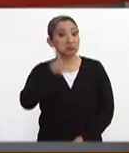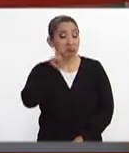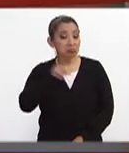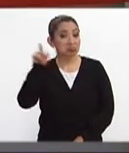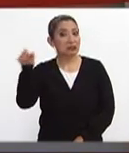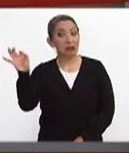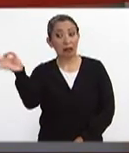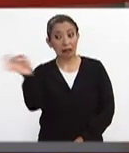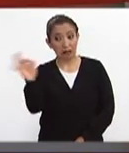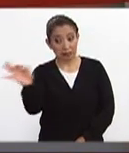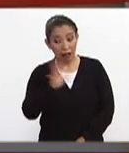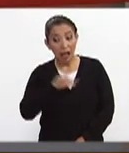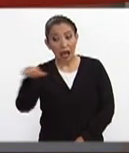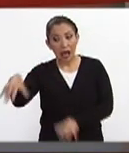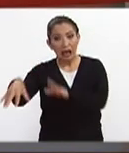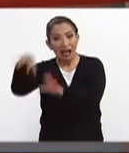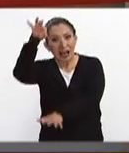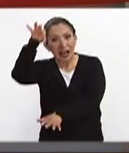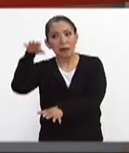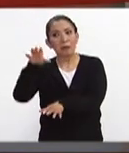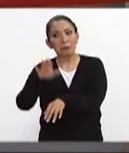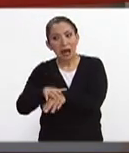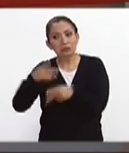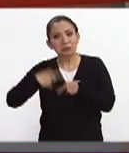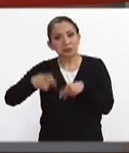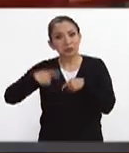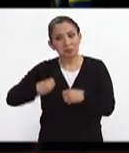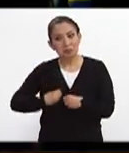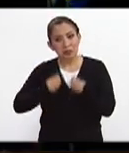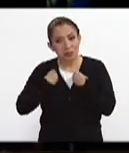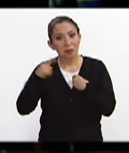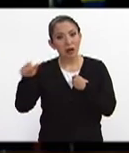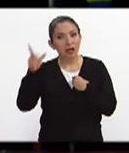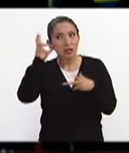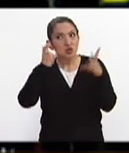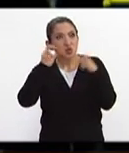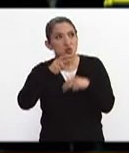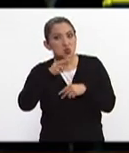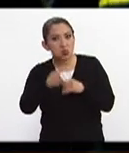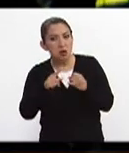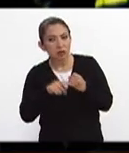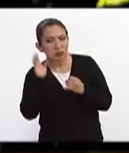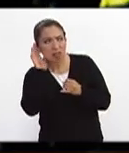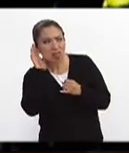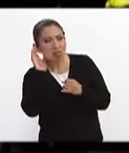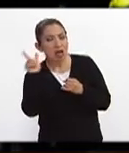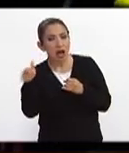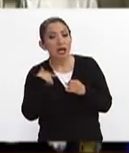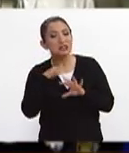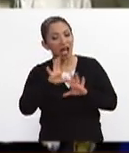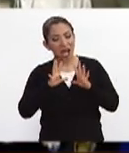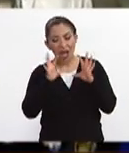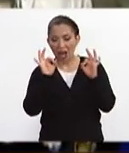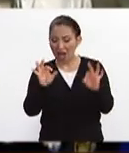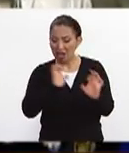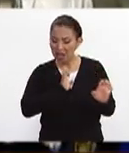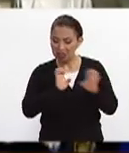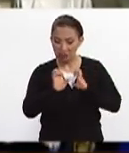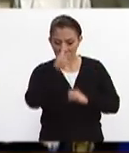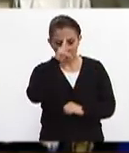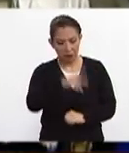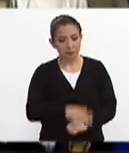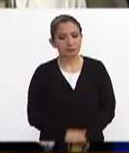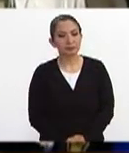posibilidad de poder encontrar a personas con vida porque están escuchando voces y ya se lo está confirmando el ejército